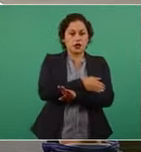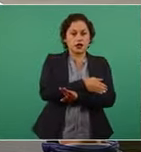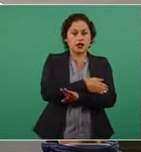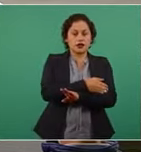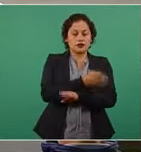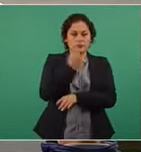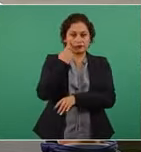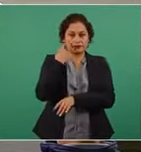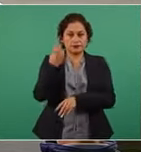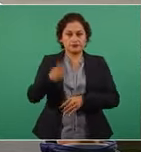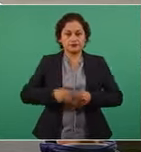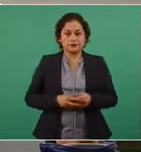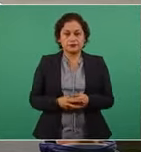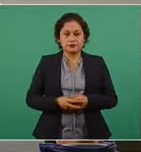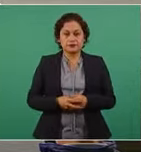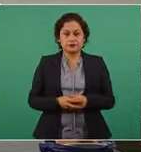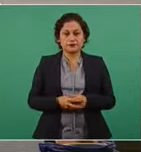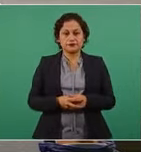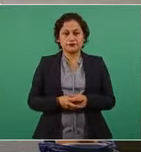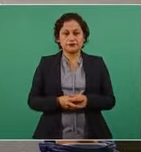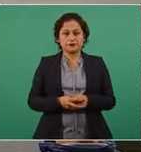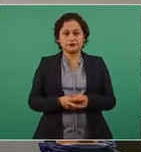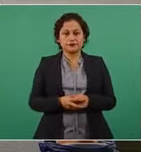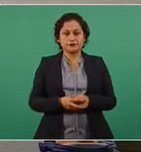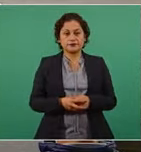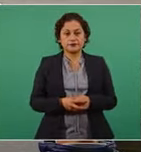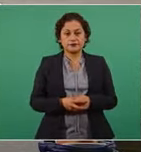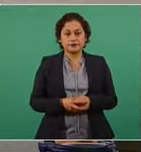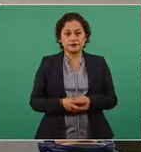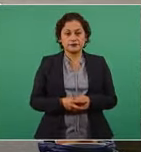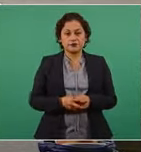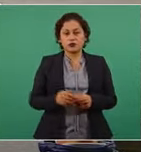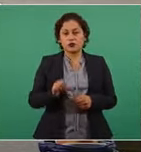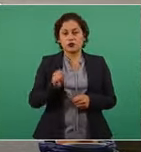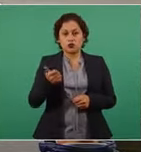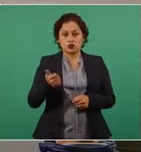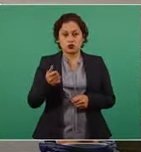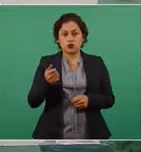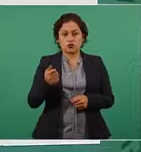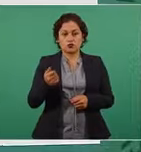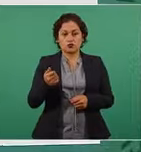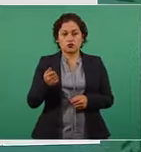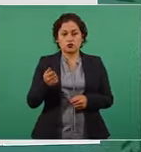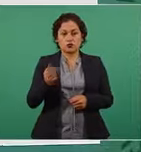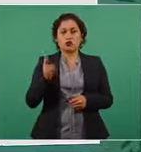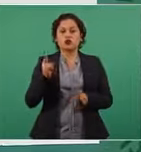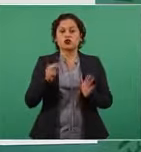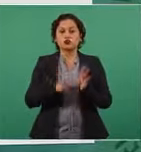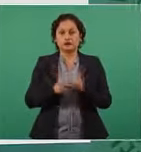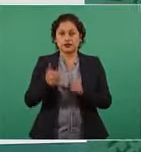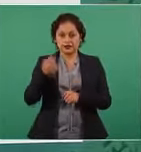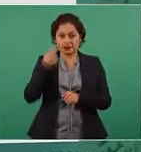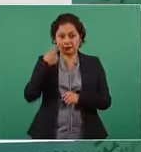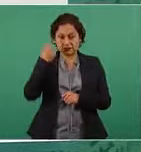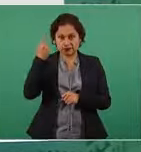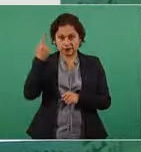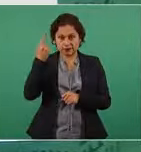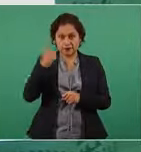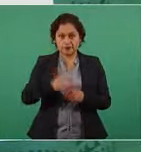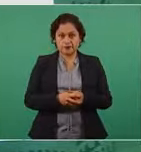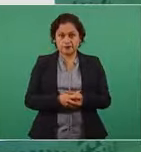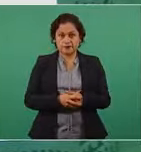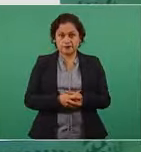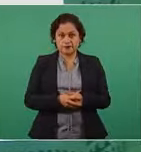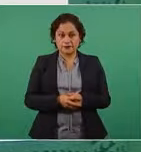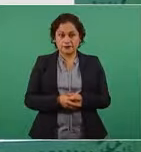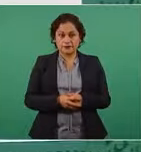todo esto está bajo. Este fue excepcional, que es el 6, ¿no? O el 5. Y